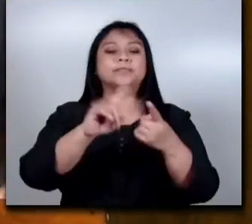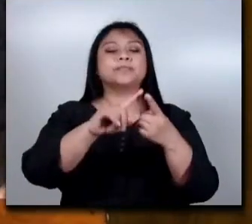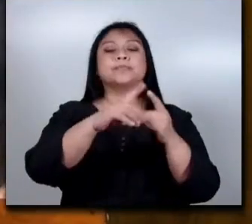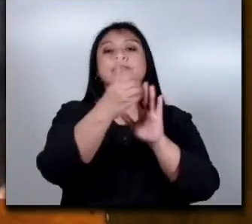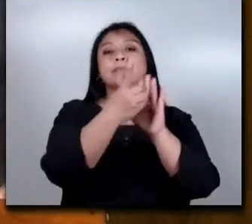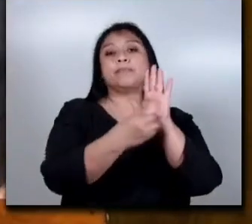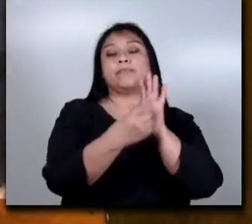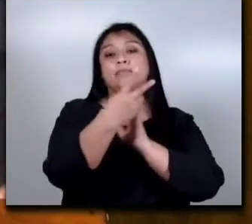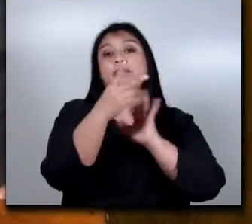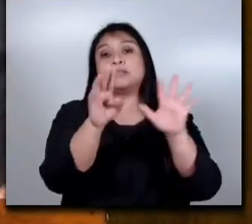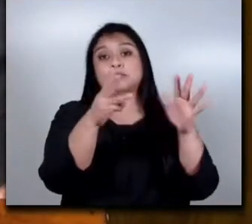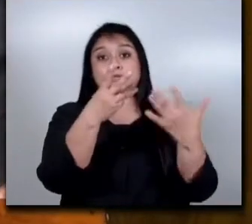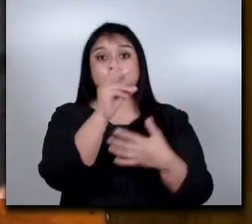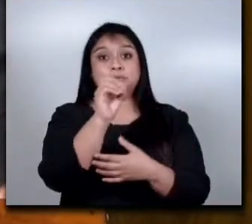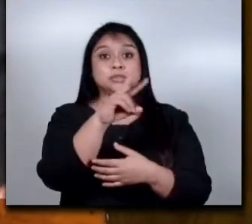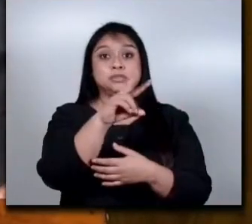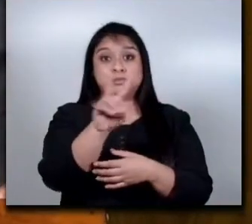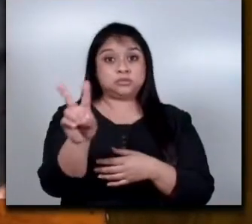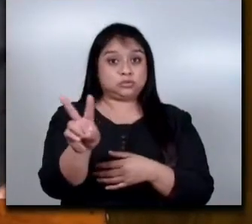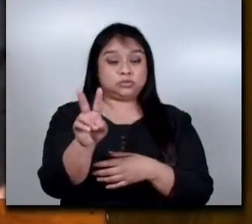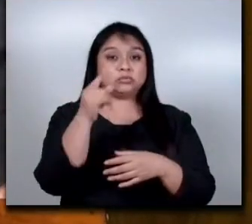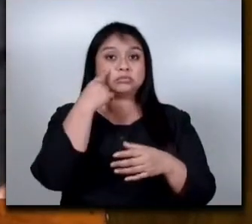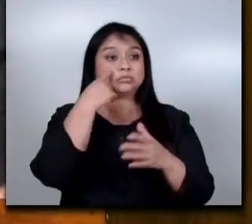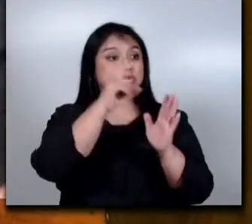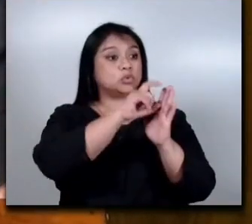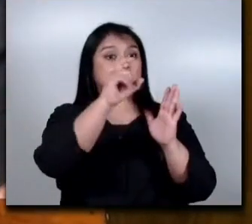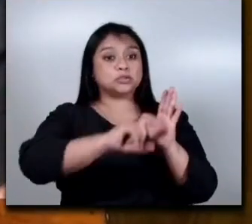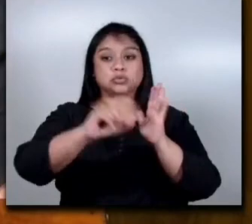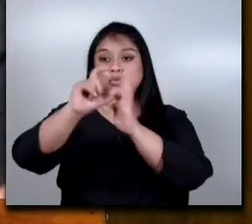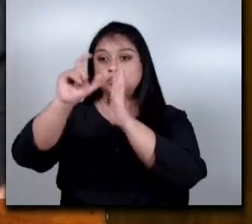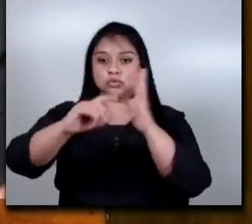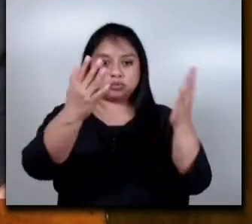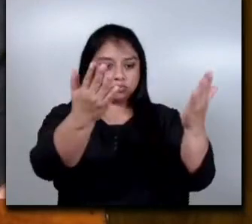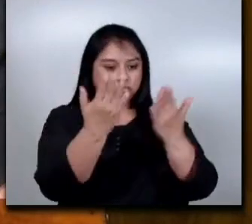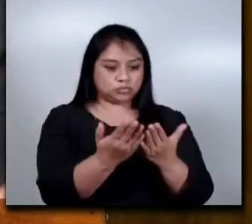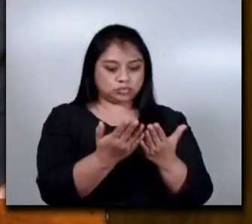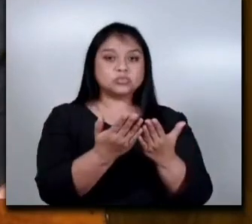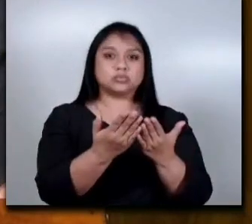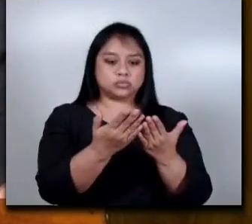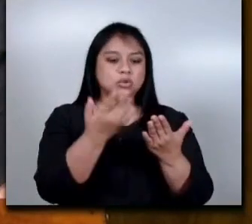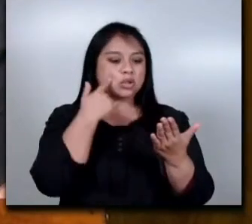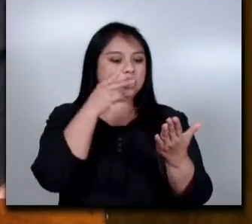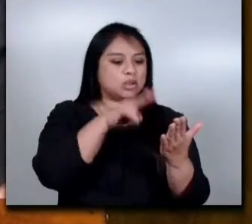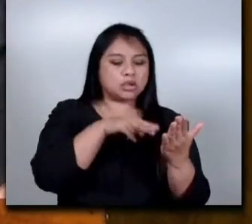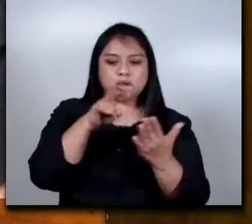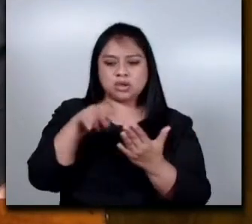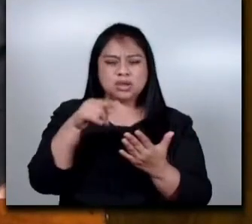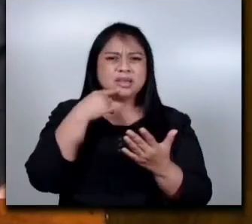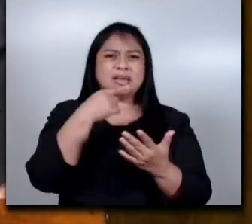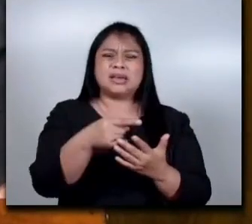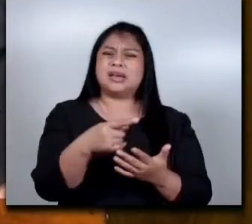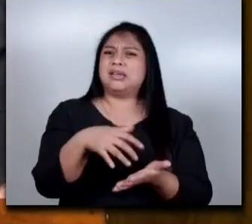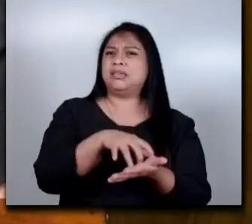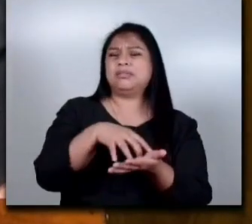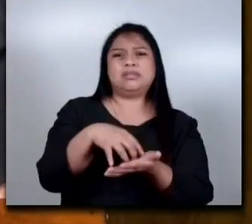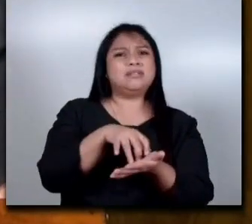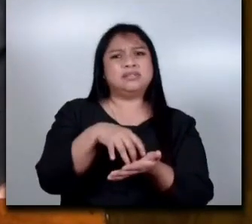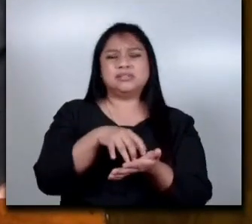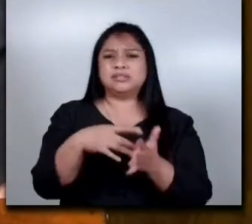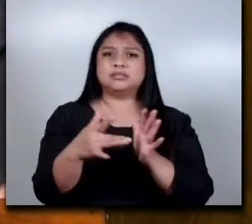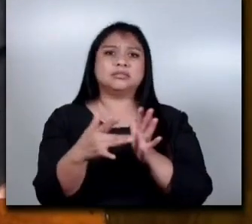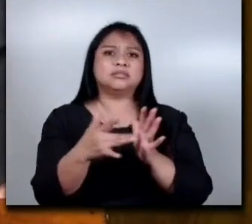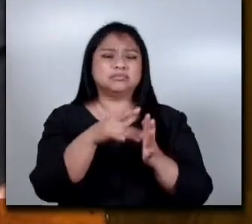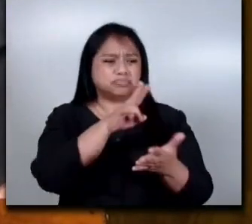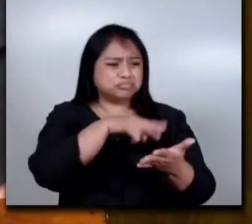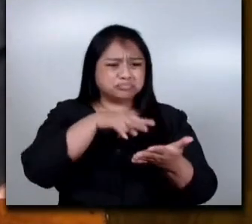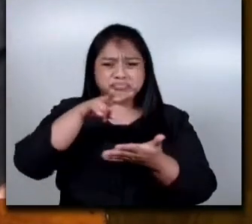-2022 viola dos convenciones de las cuales Guatemala es signataria adolece de deficiencias técnicas en su redacción